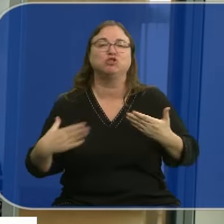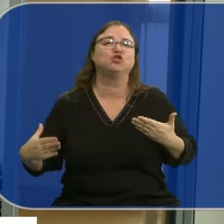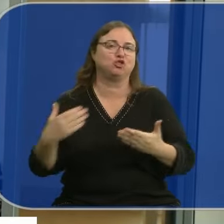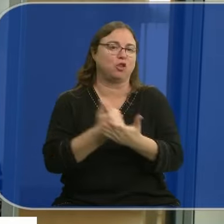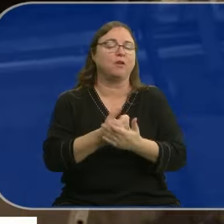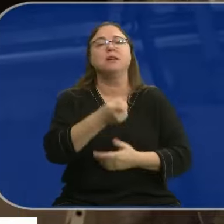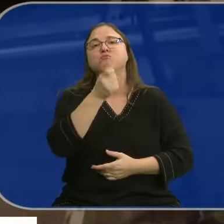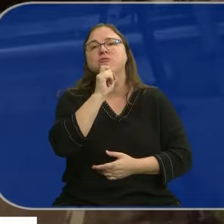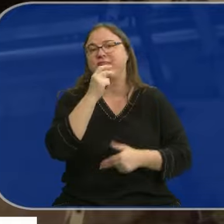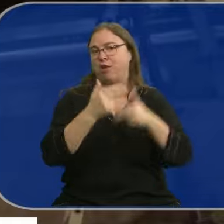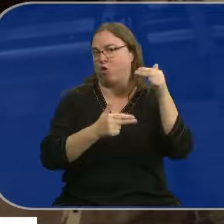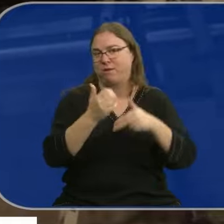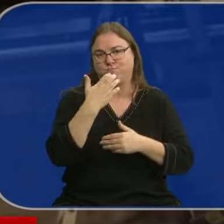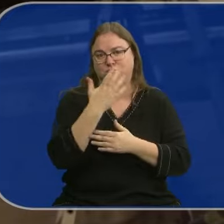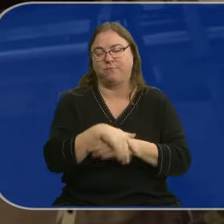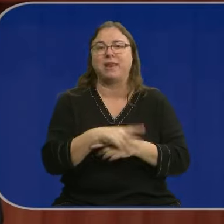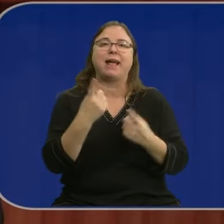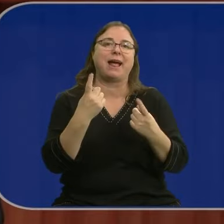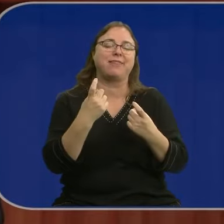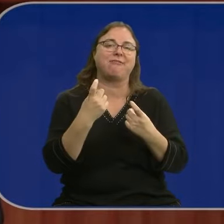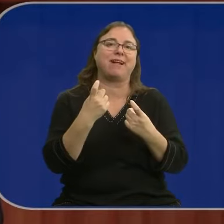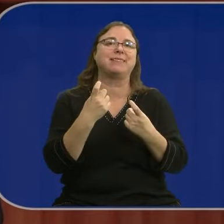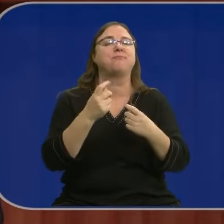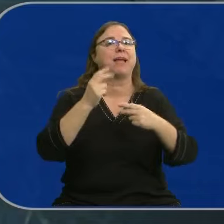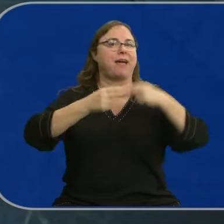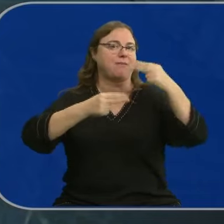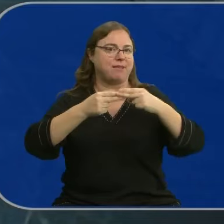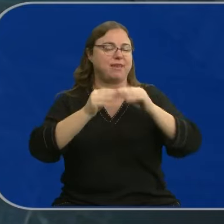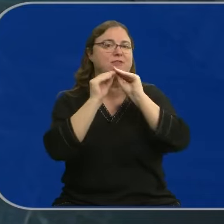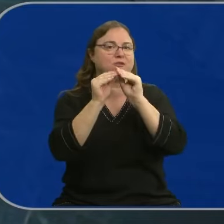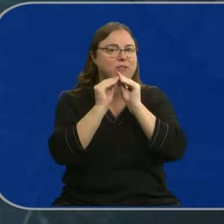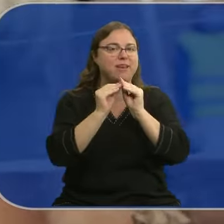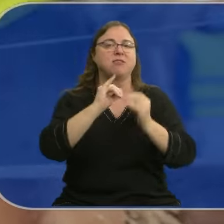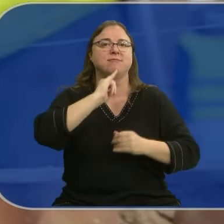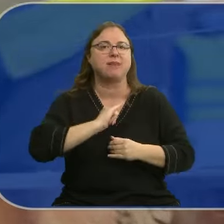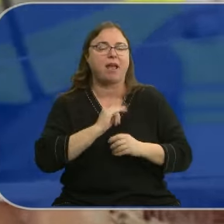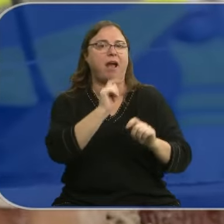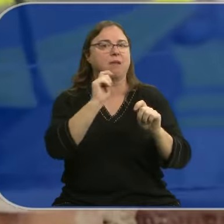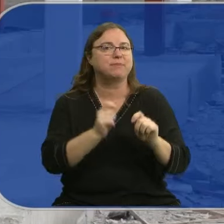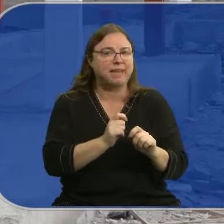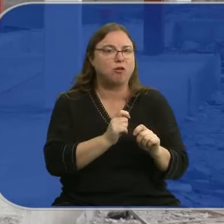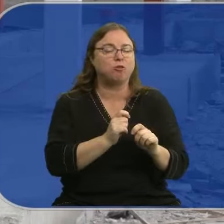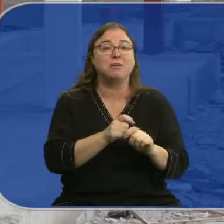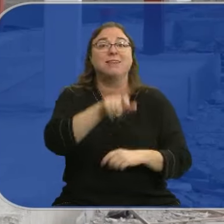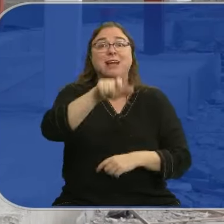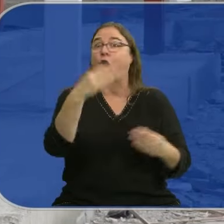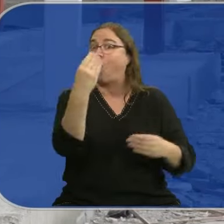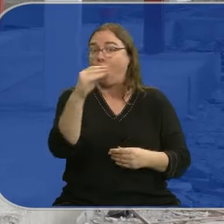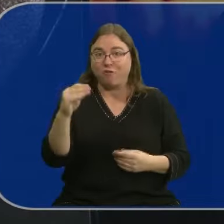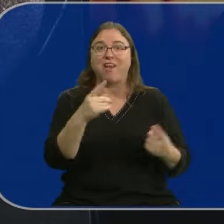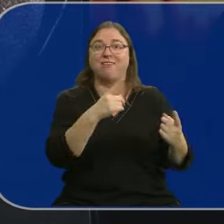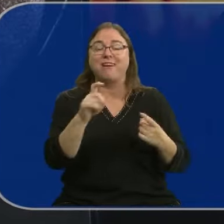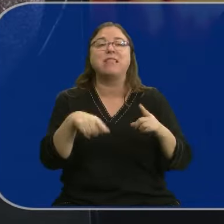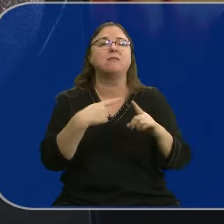muy difícil hacer obras. Hacen falta albañiles, instaladores, fontaneros, electricistas, carpinteros, gente joven